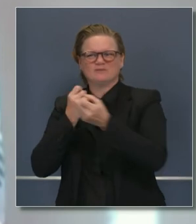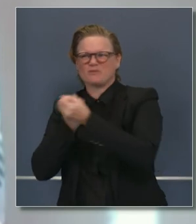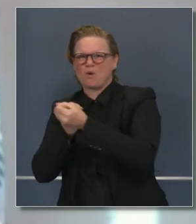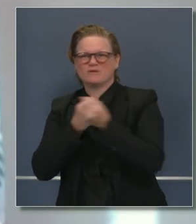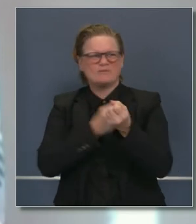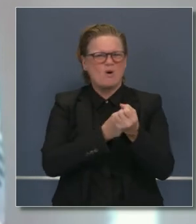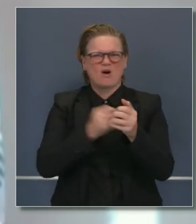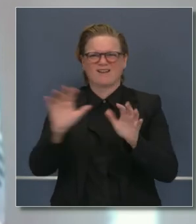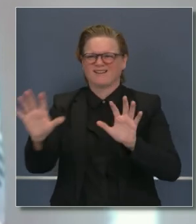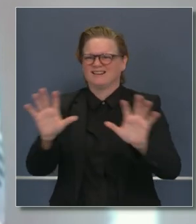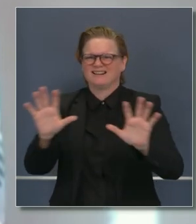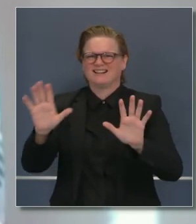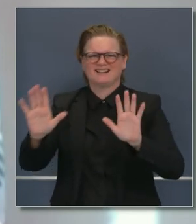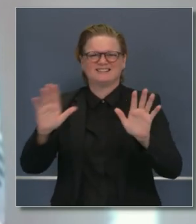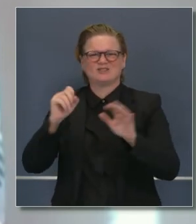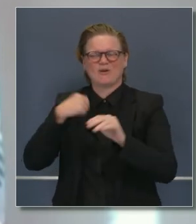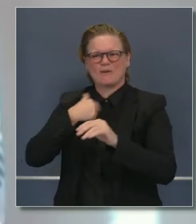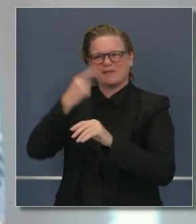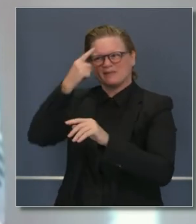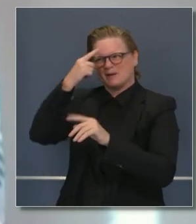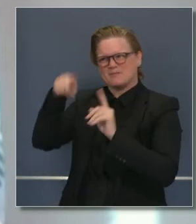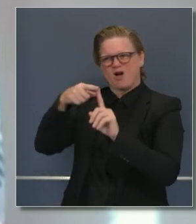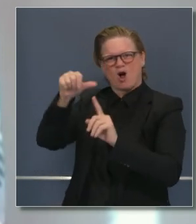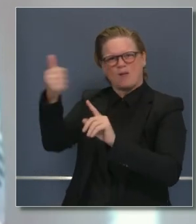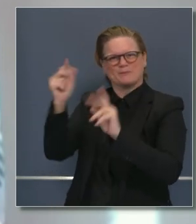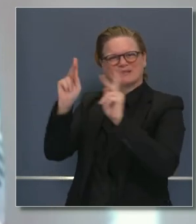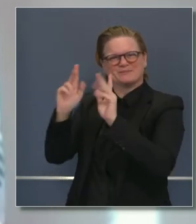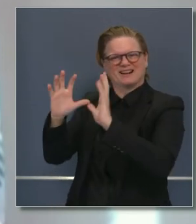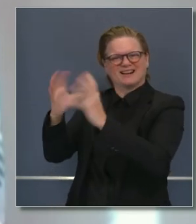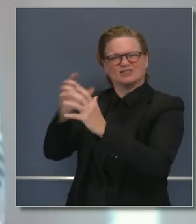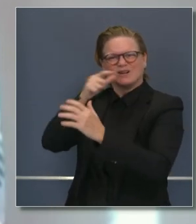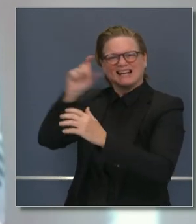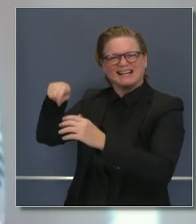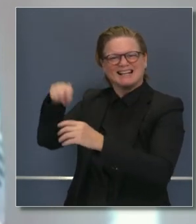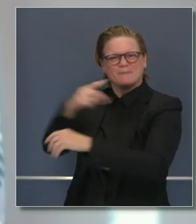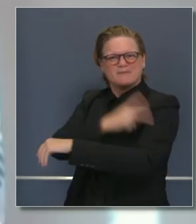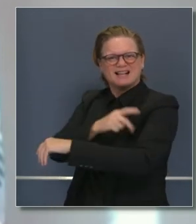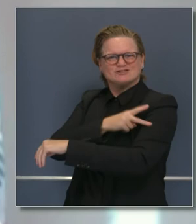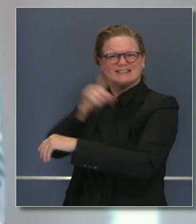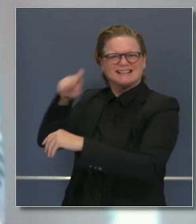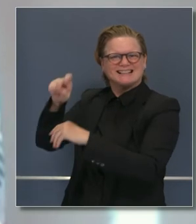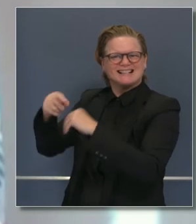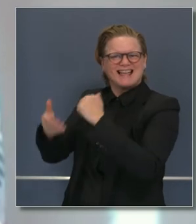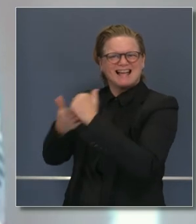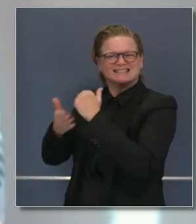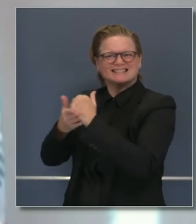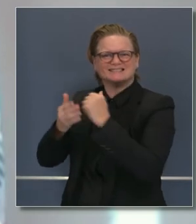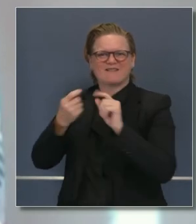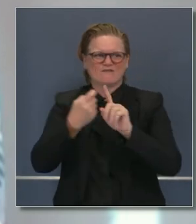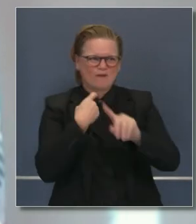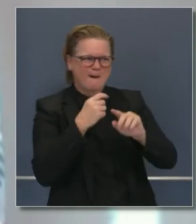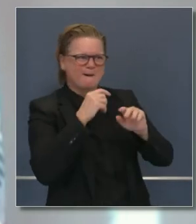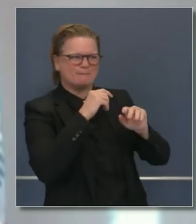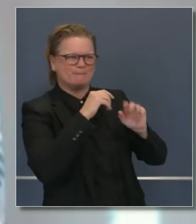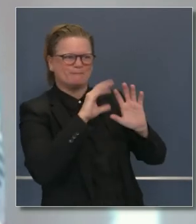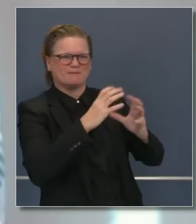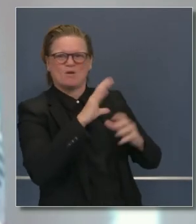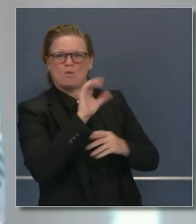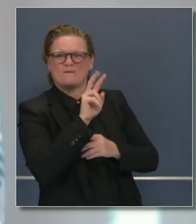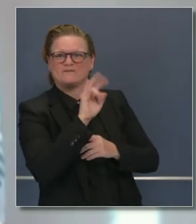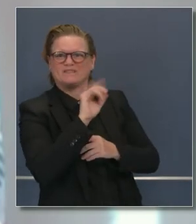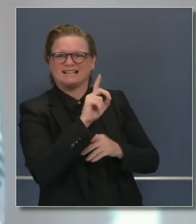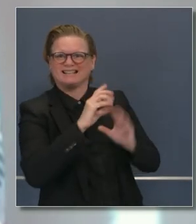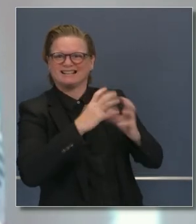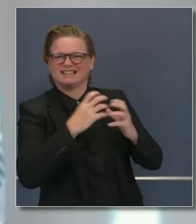y que sepan que tienen ese apoyo y protección que necesitan para ayudar a sus pacientes y que el personal tenga ese apoyo necesario,